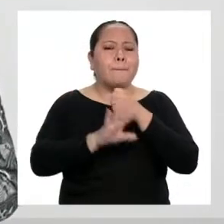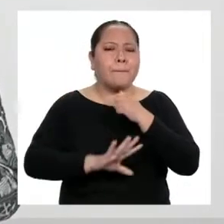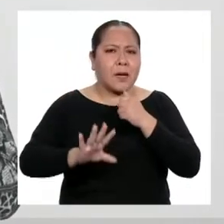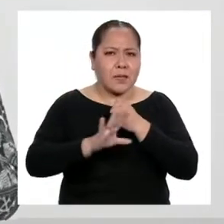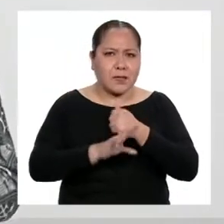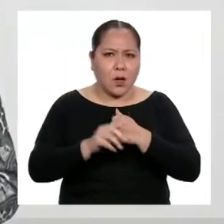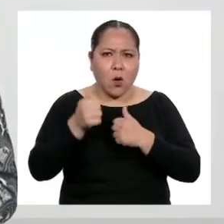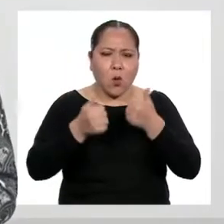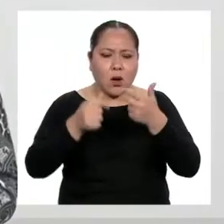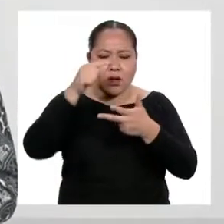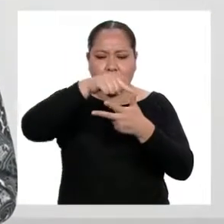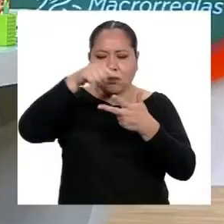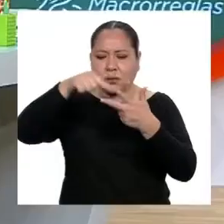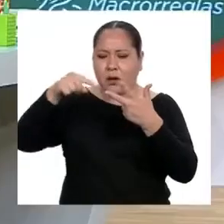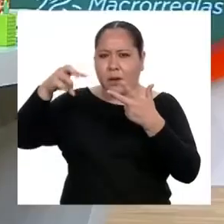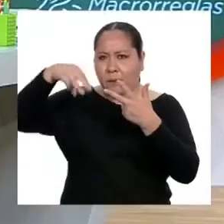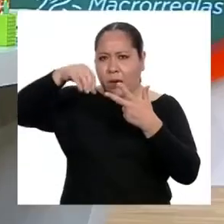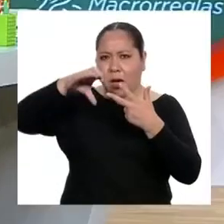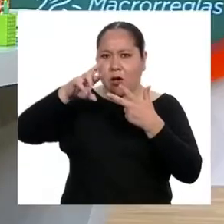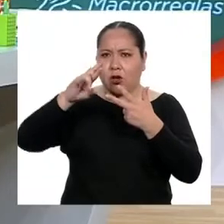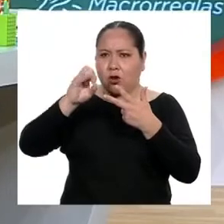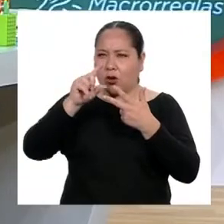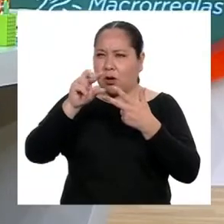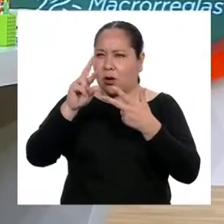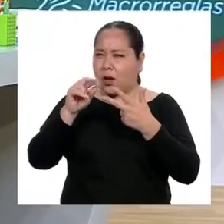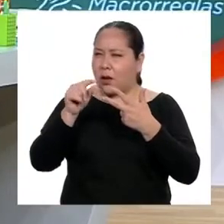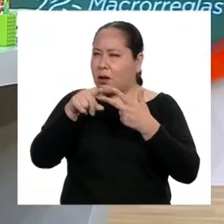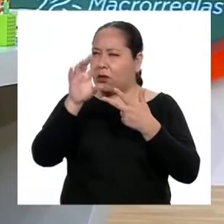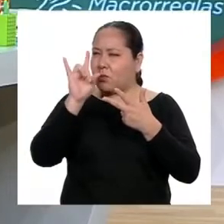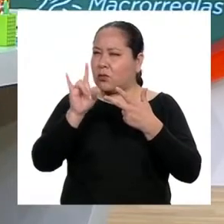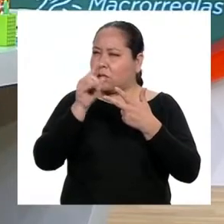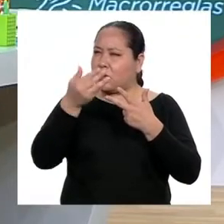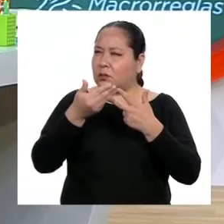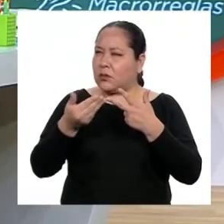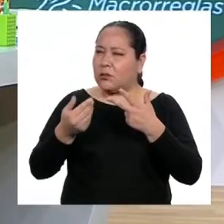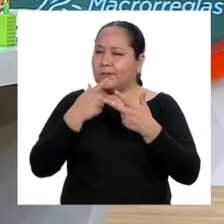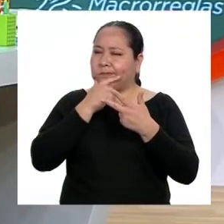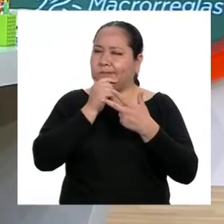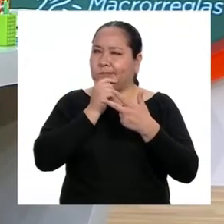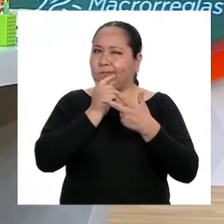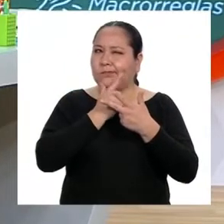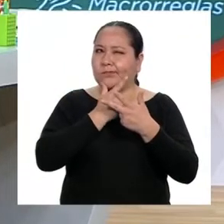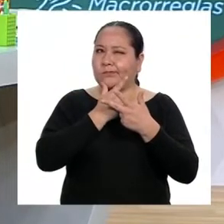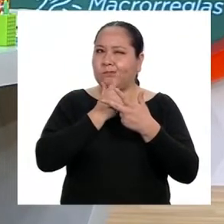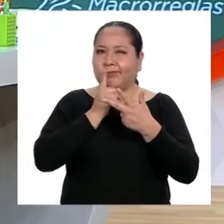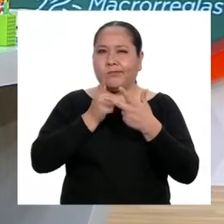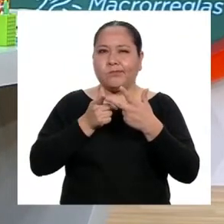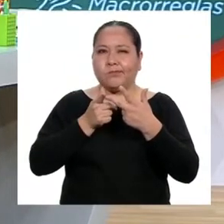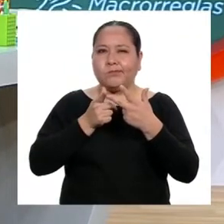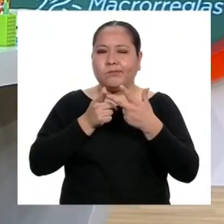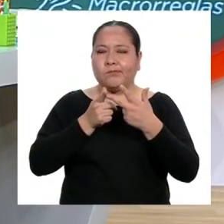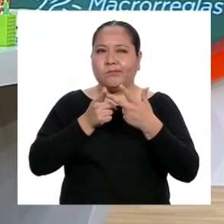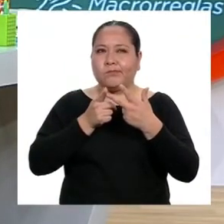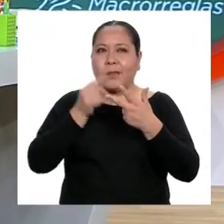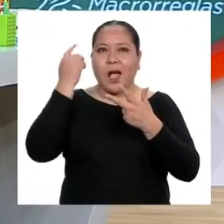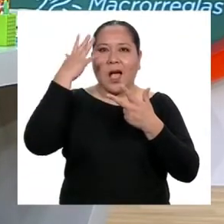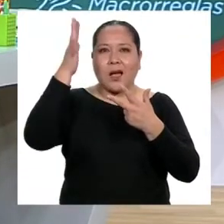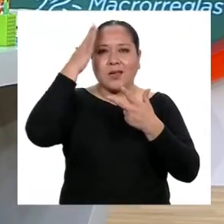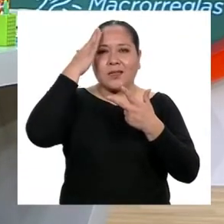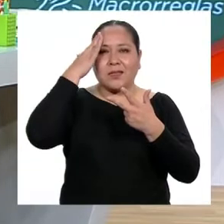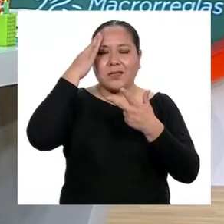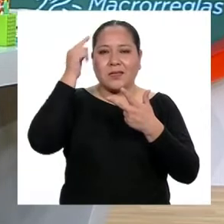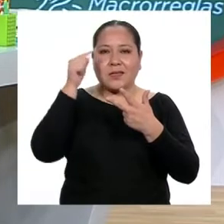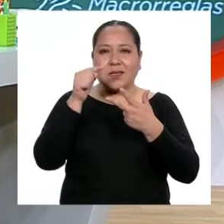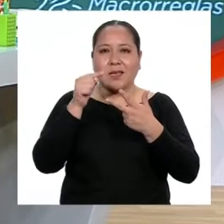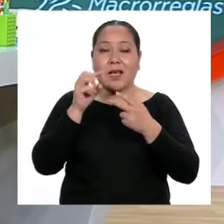utilizarás para identificarla? Déjenme pensar... Ajá, ya sé. Como